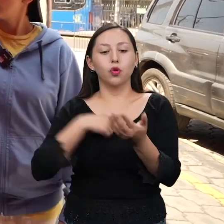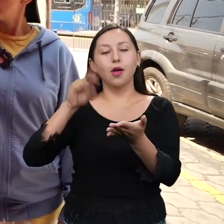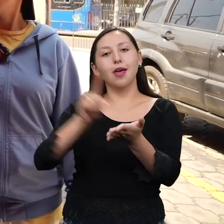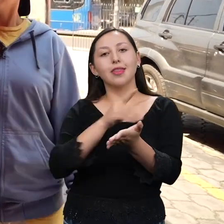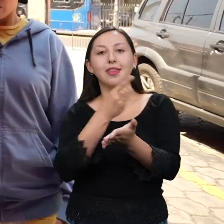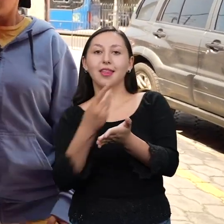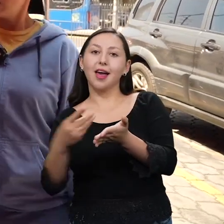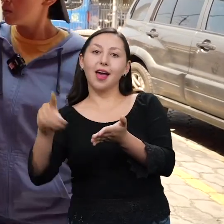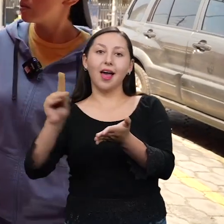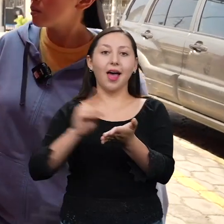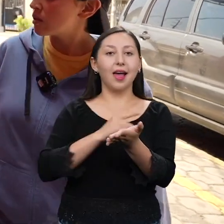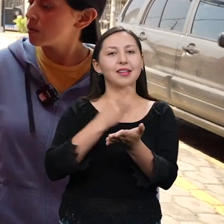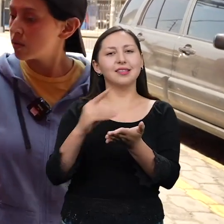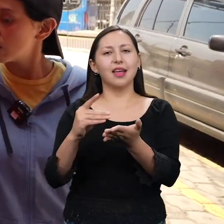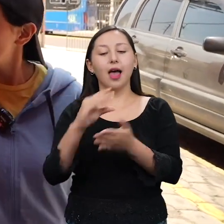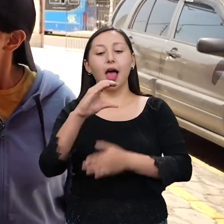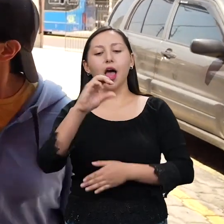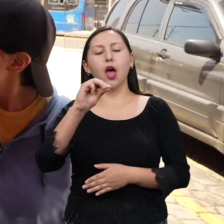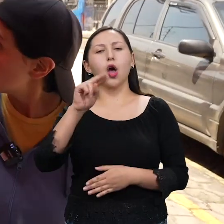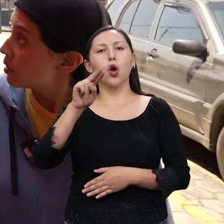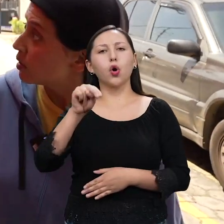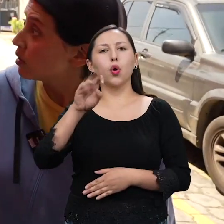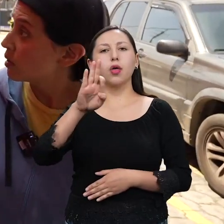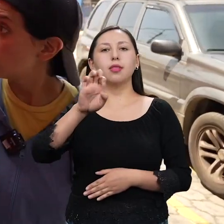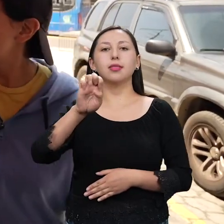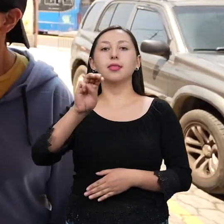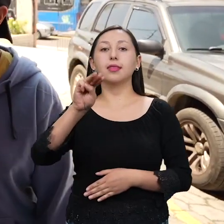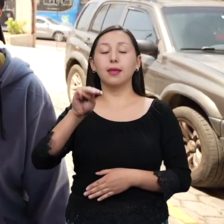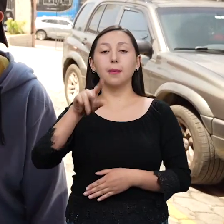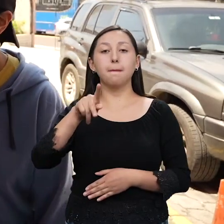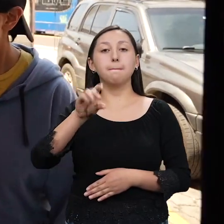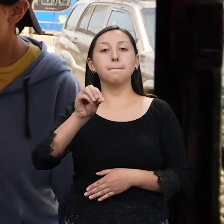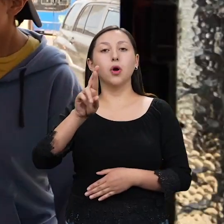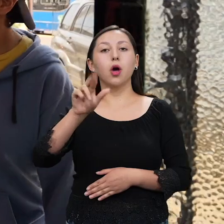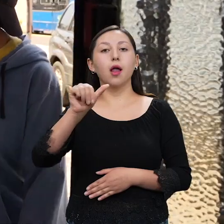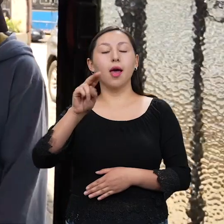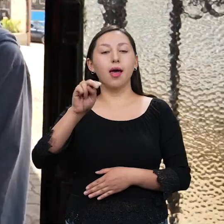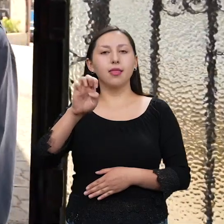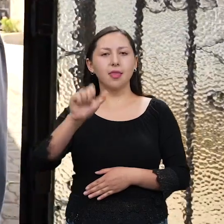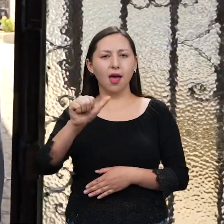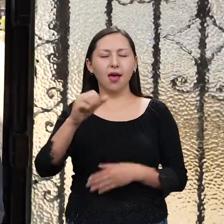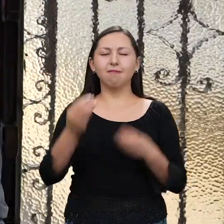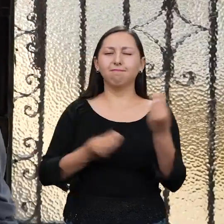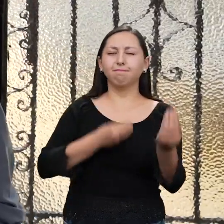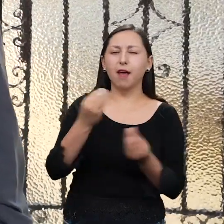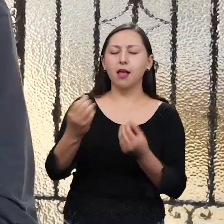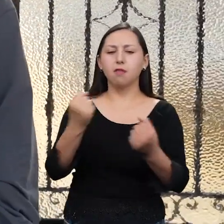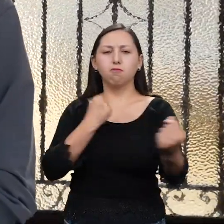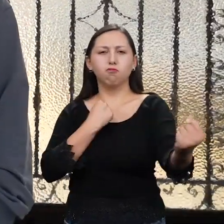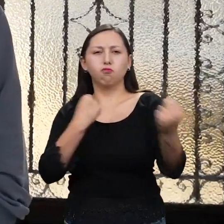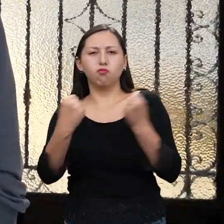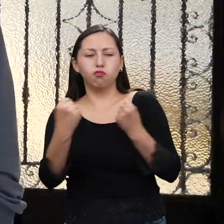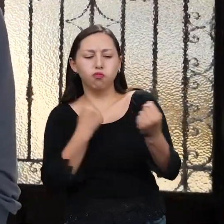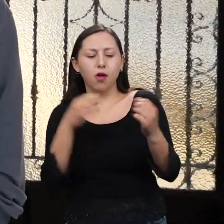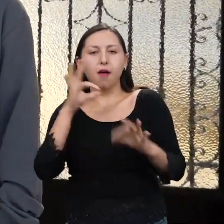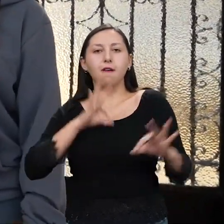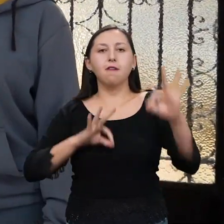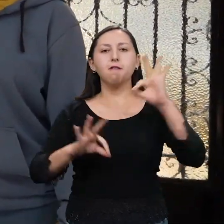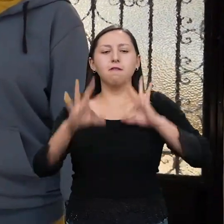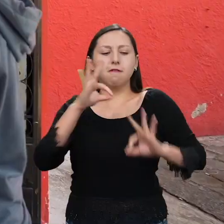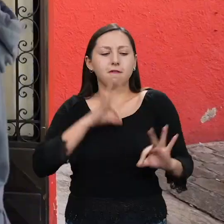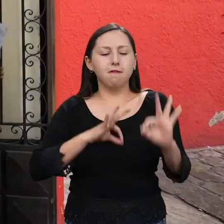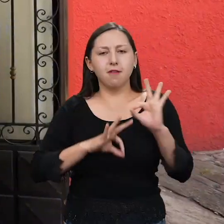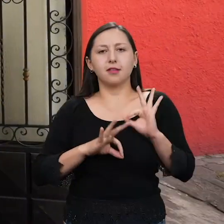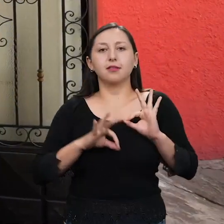contemporánea. En mi elenco nosotros hacemos un entrenamiento de preparación física, acondicionamiento físico y